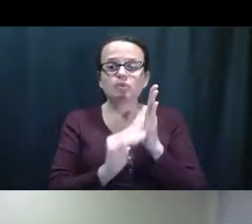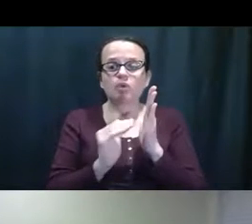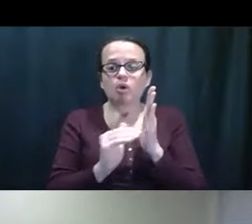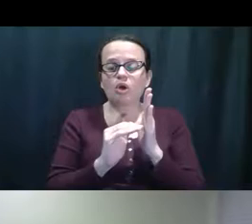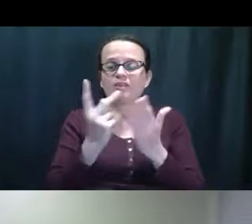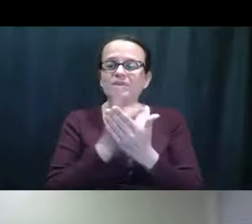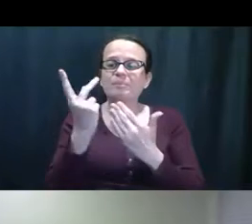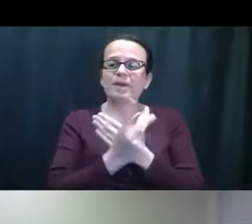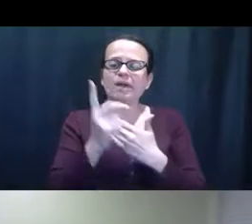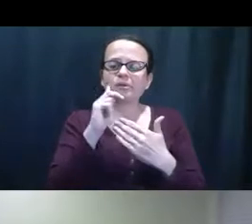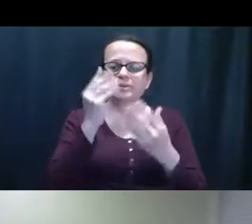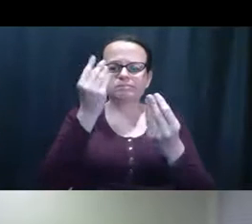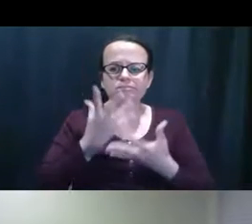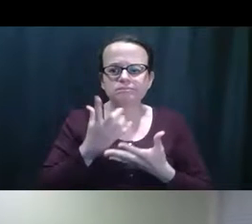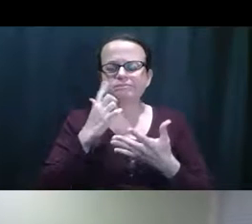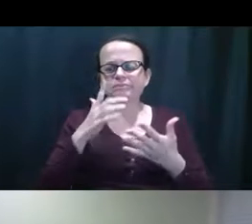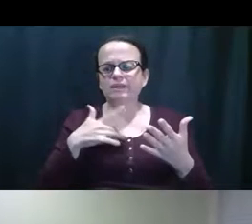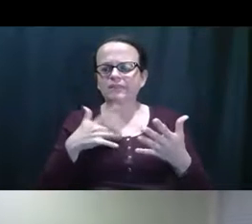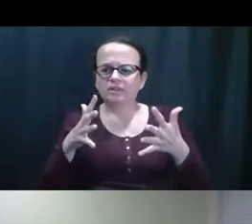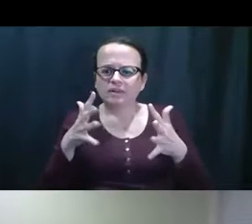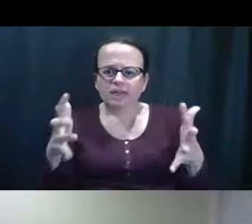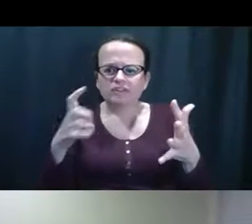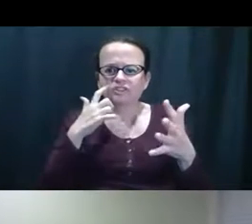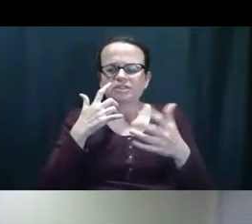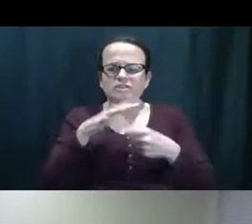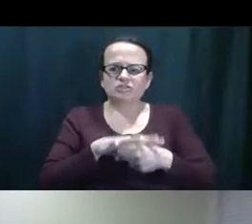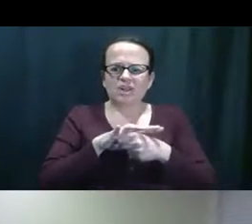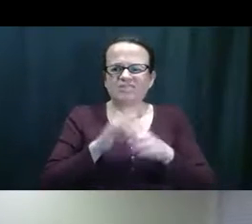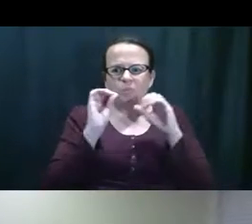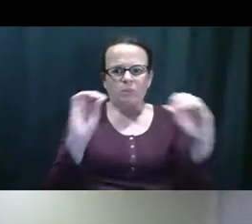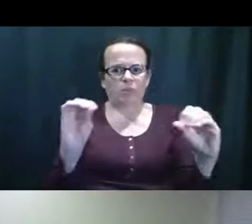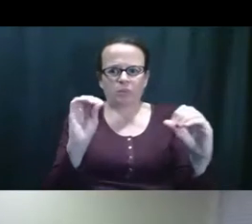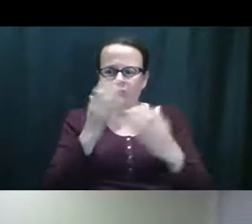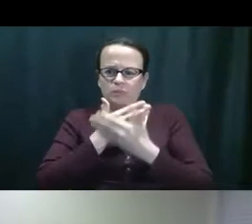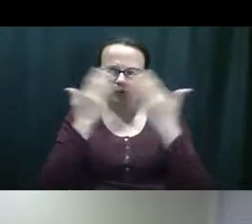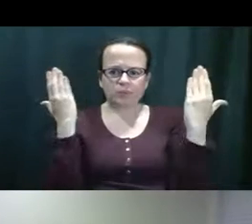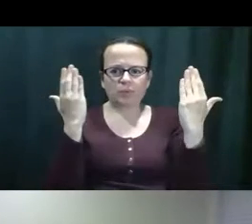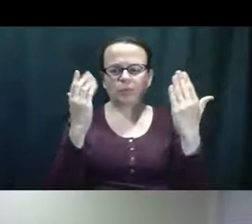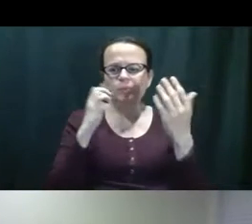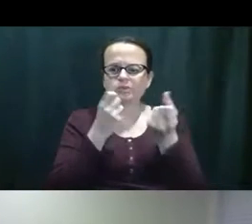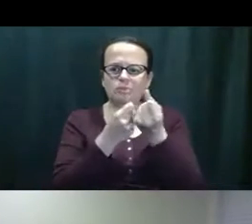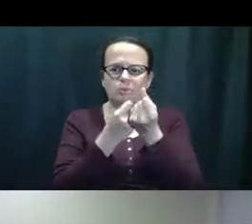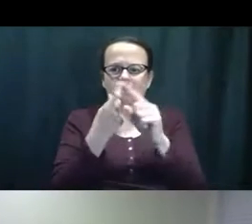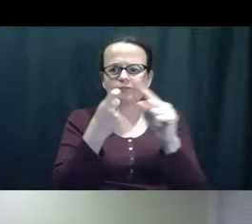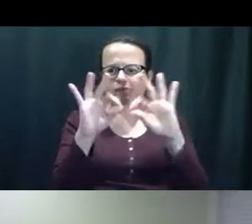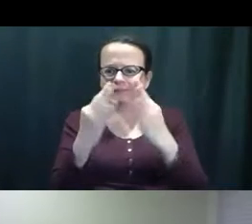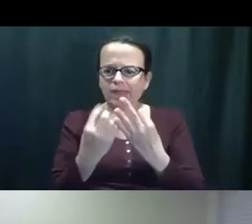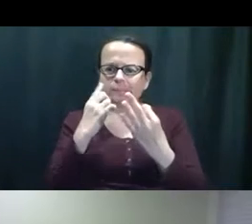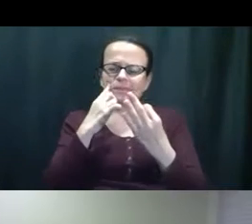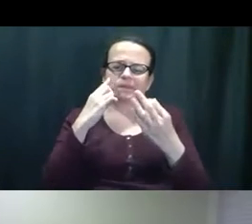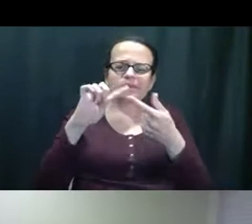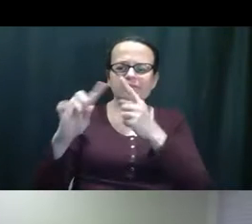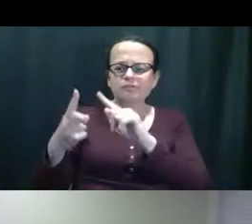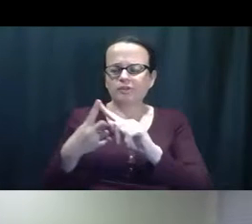a veces nosotros compartimos con los padres y ellos no tienen apoyos de las familias o amistades